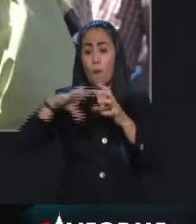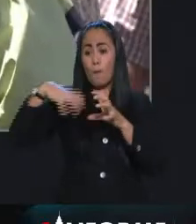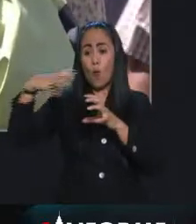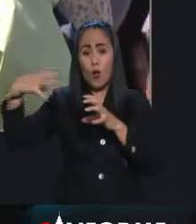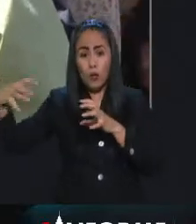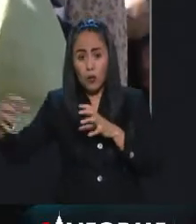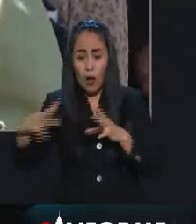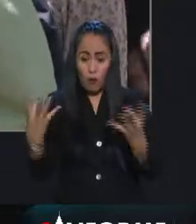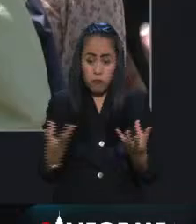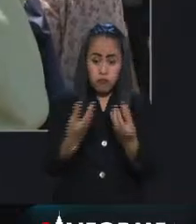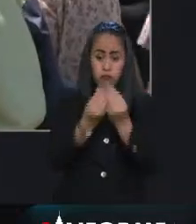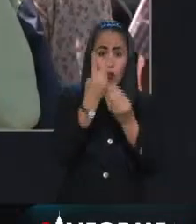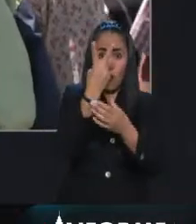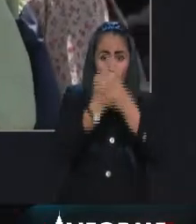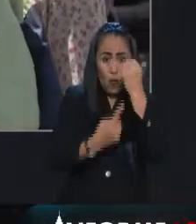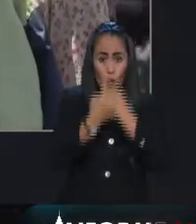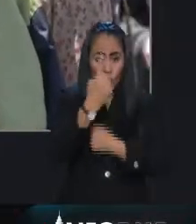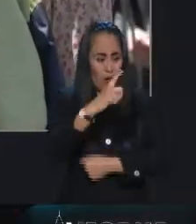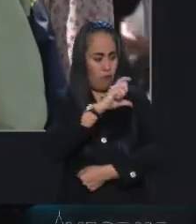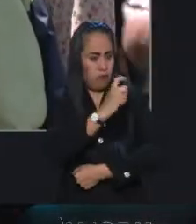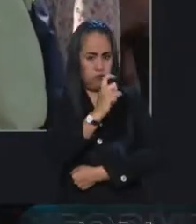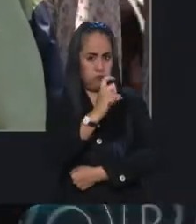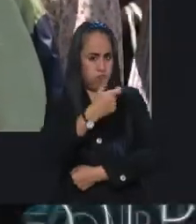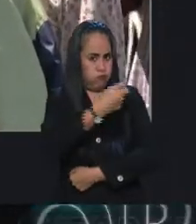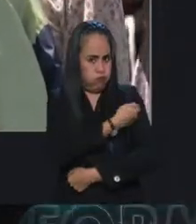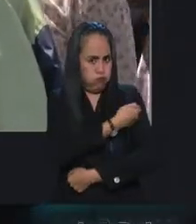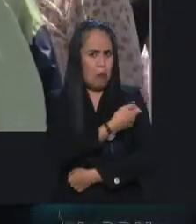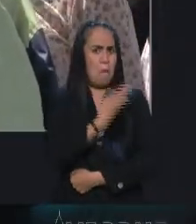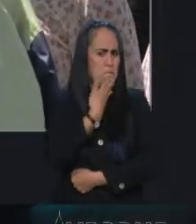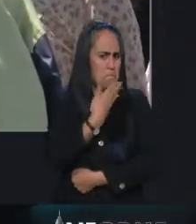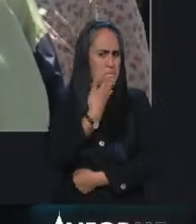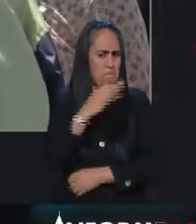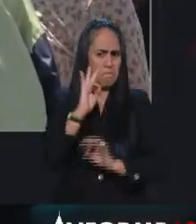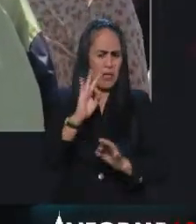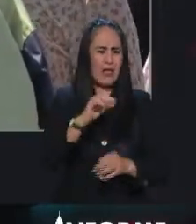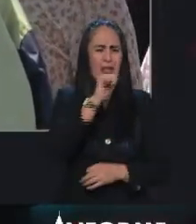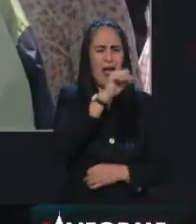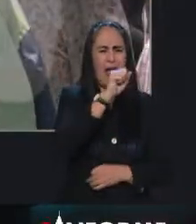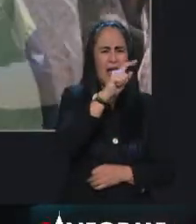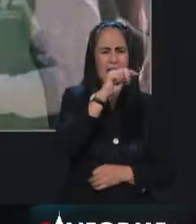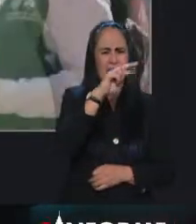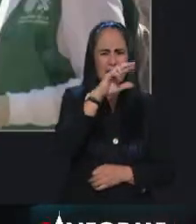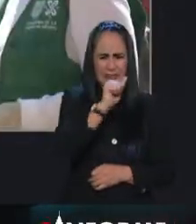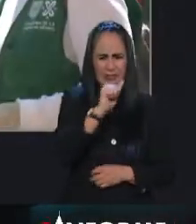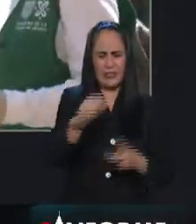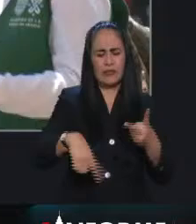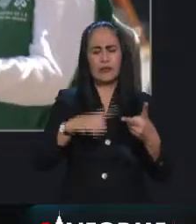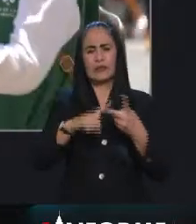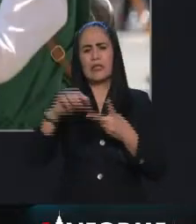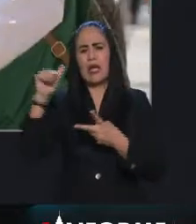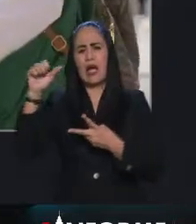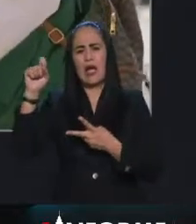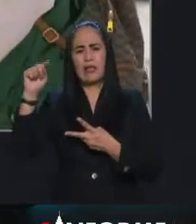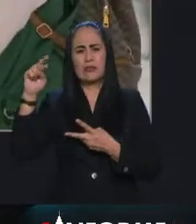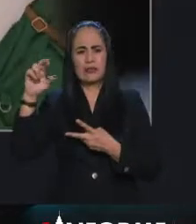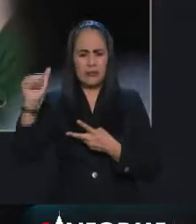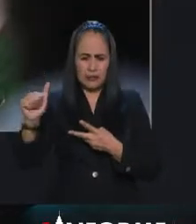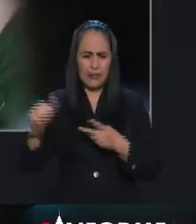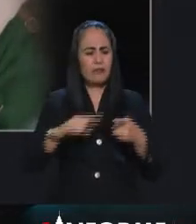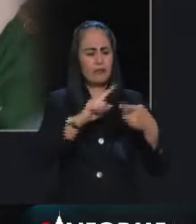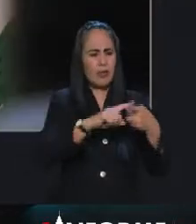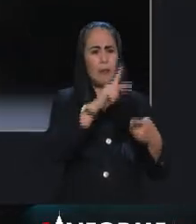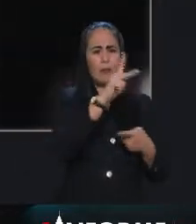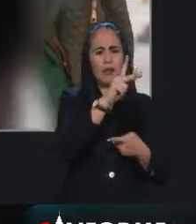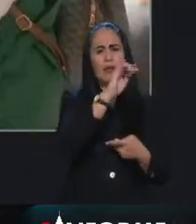Pfizer, primera y segunda dosis, Pfizer, AstraZeneca, AstraZeneca, AstraZeneca y AstraZeneca, Pfizer, se vio que las cuatro combinaciones